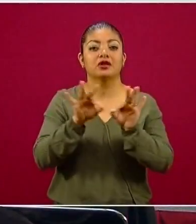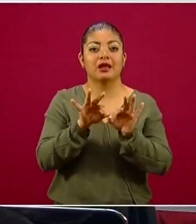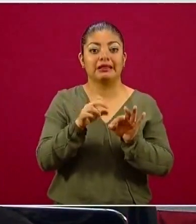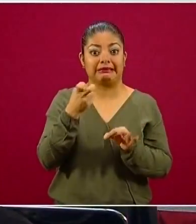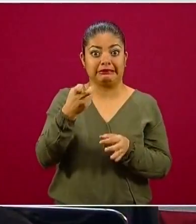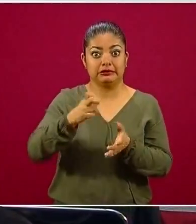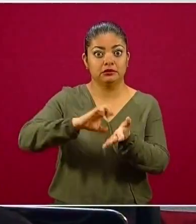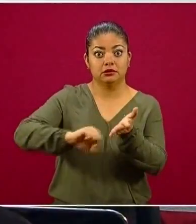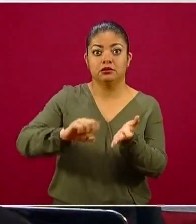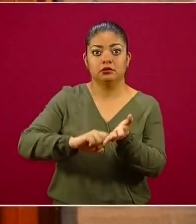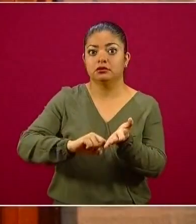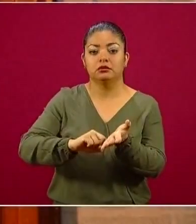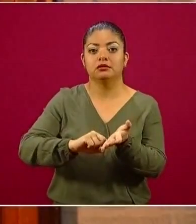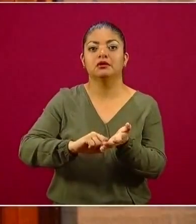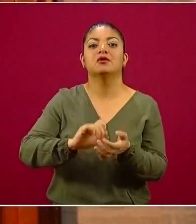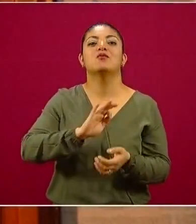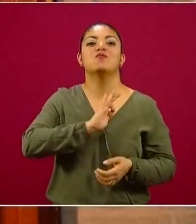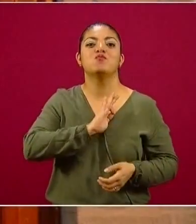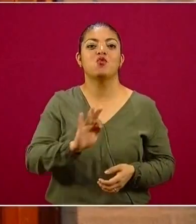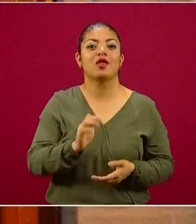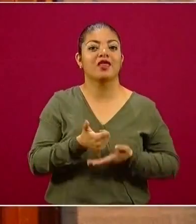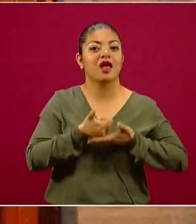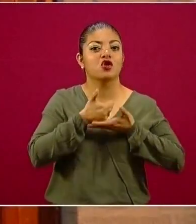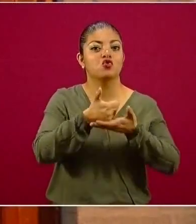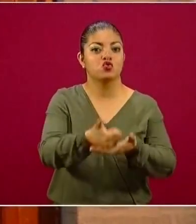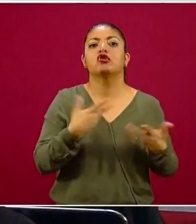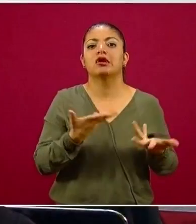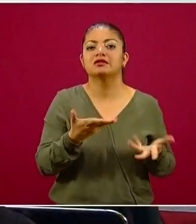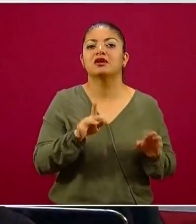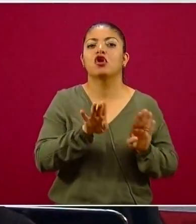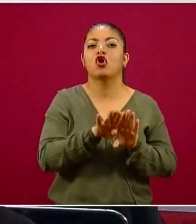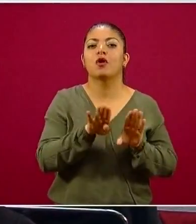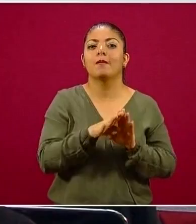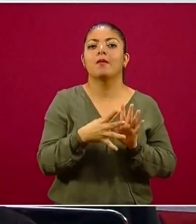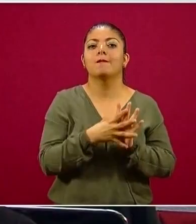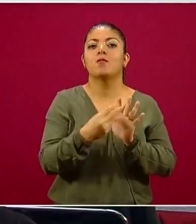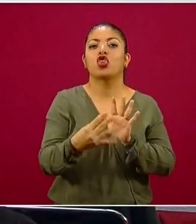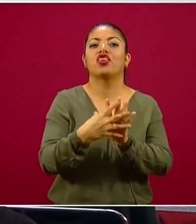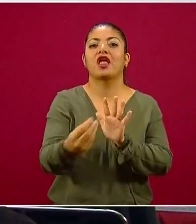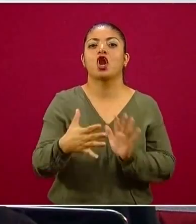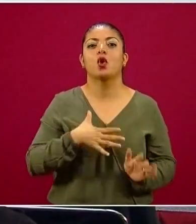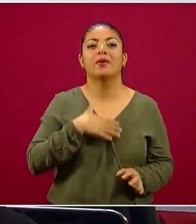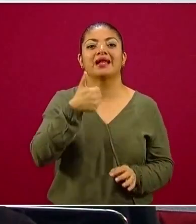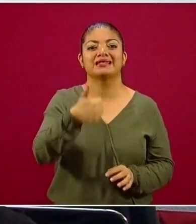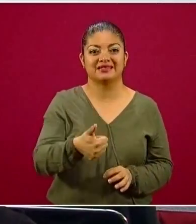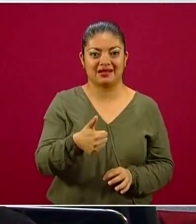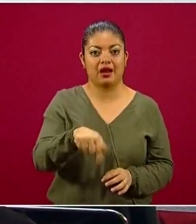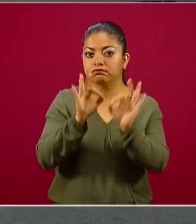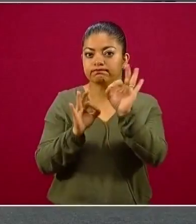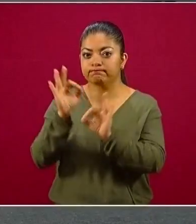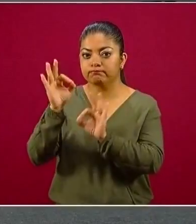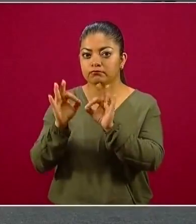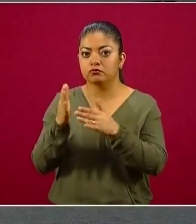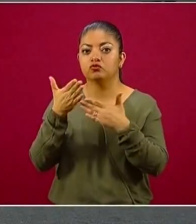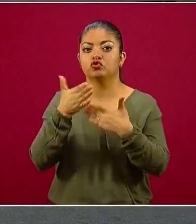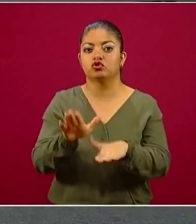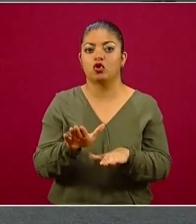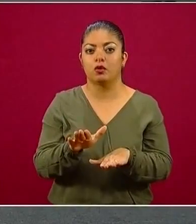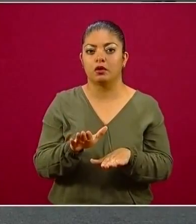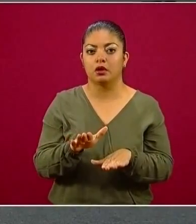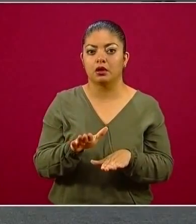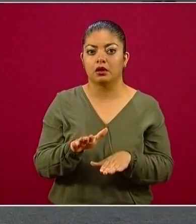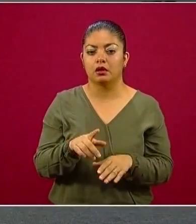1 al 17 de mayo se han entregado 10 mil 652 créditos hipotecarios con un monto de colocación de 8 mil